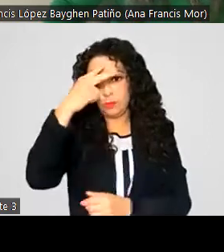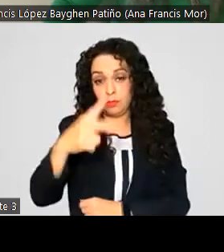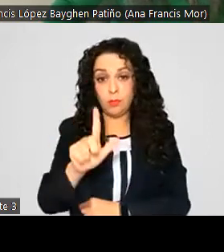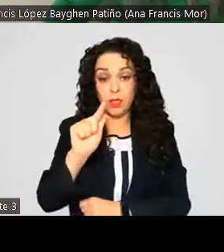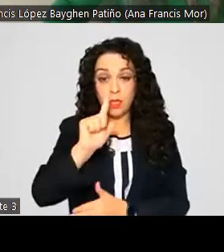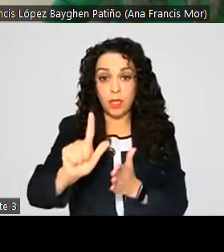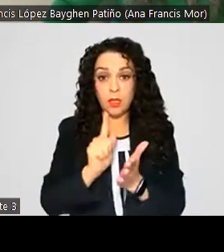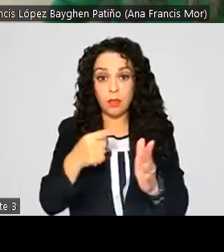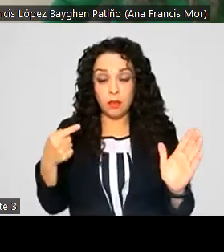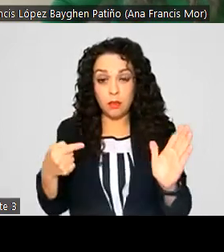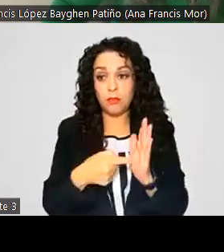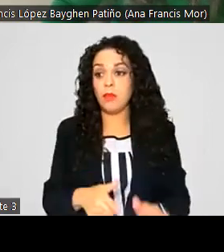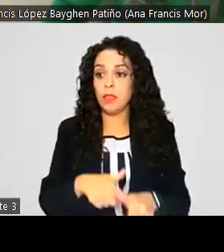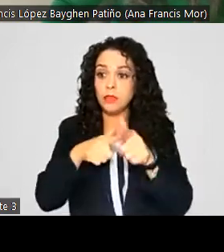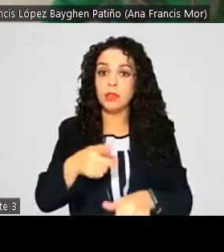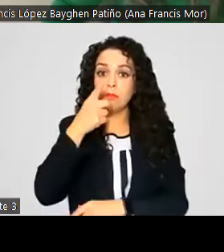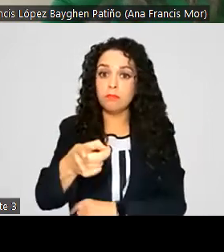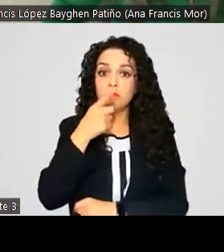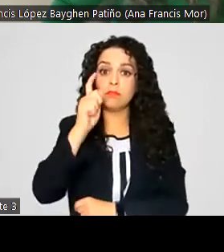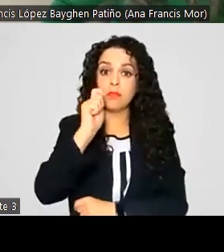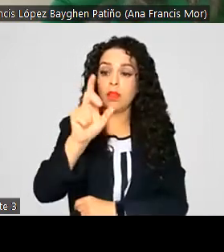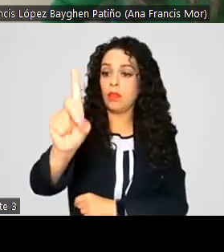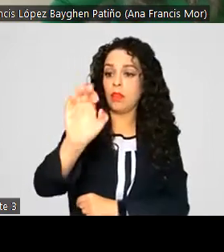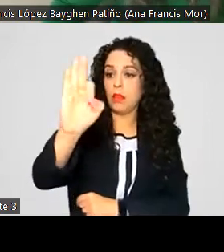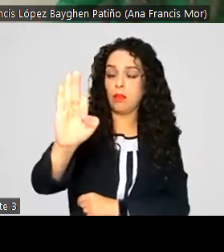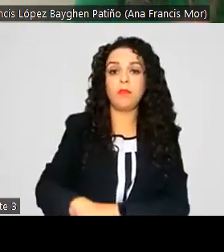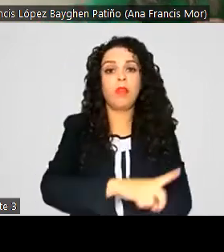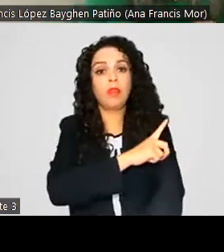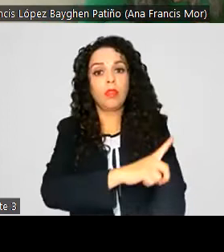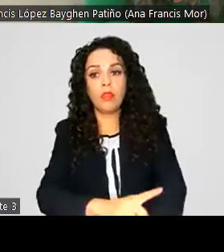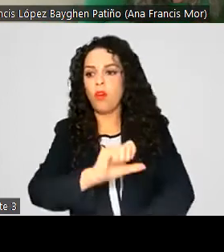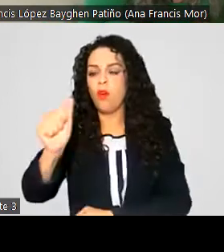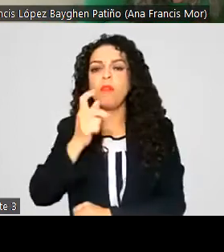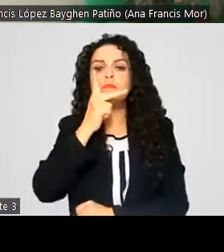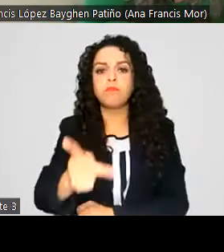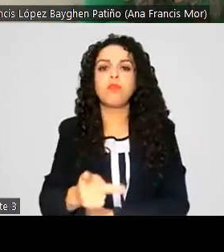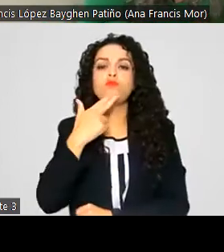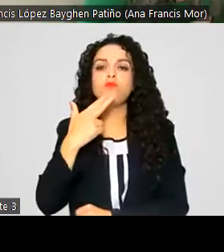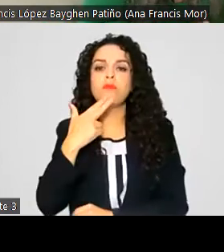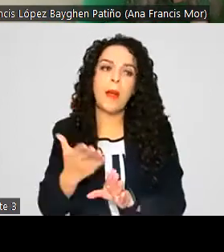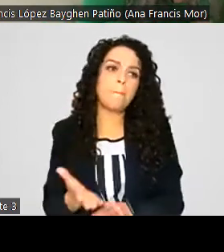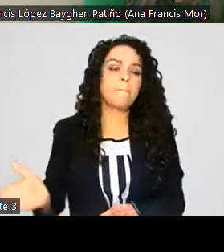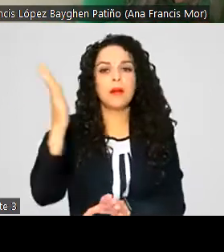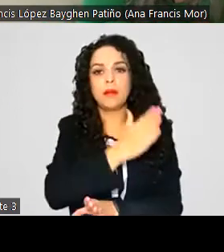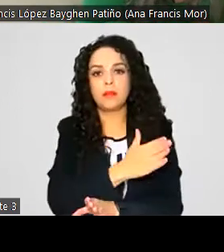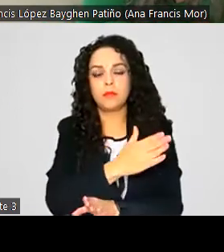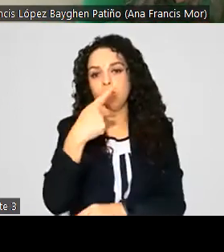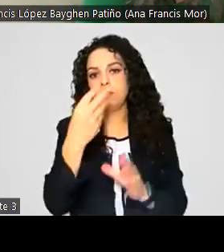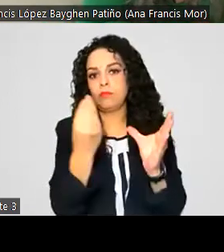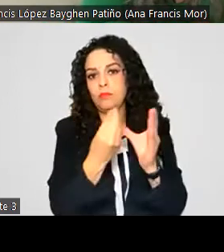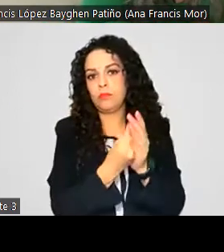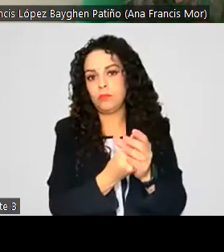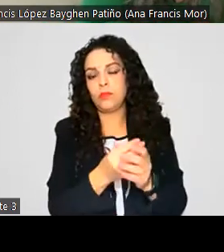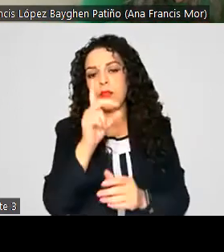referencia al Distrito Federal, las delegaciones delegados y otros términos que se usaban en el marco legal del DF antes de que